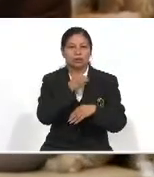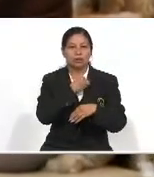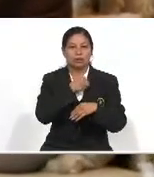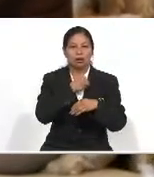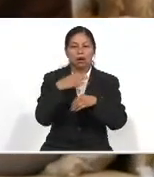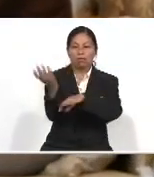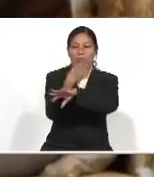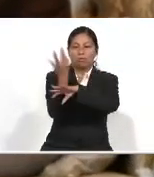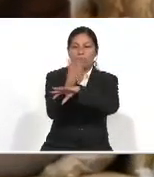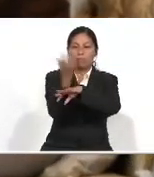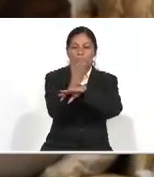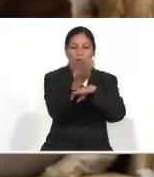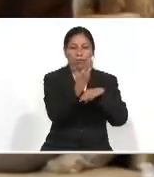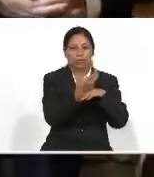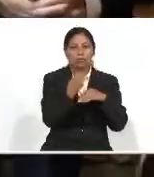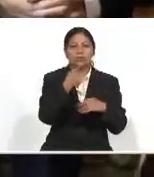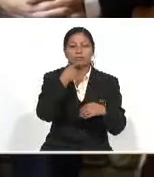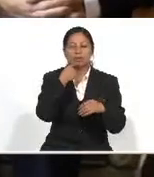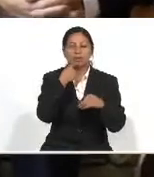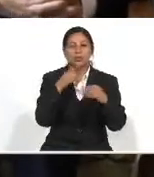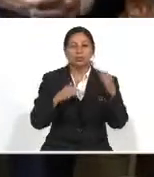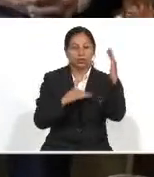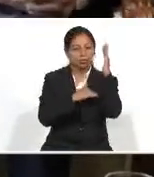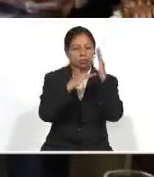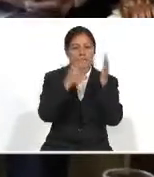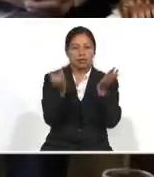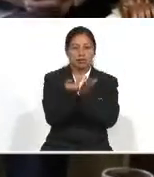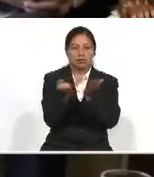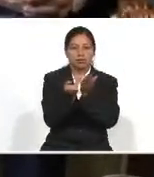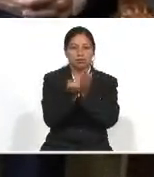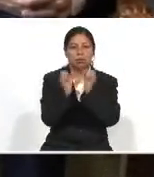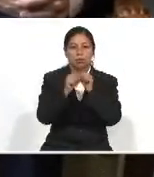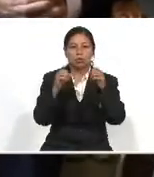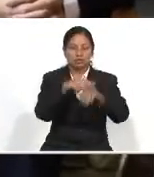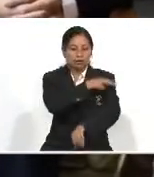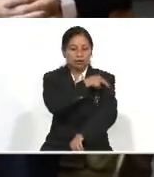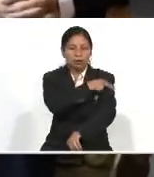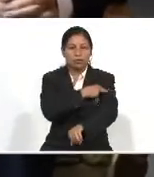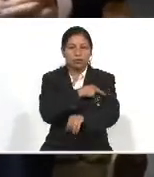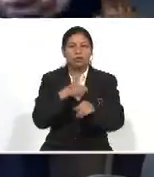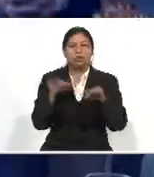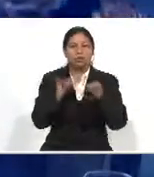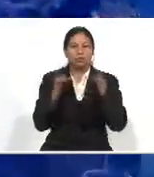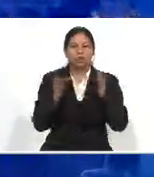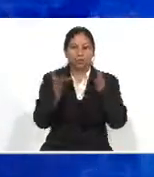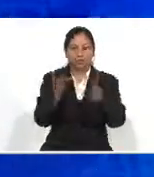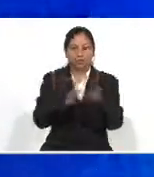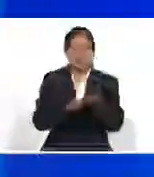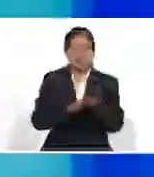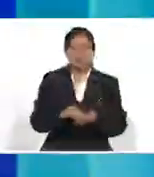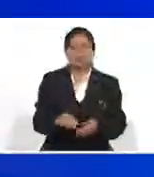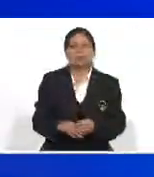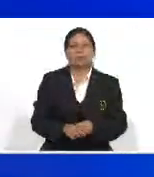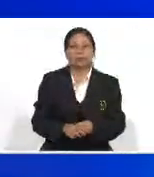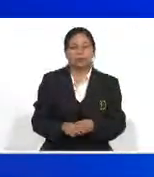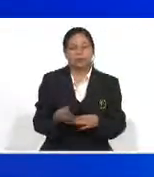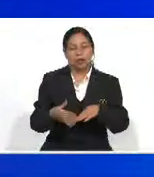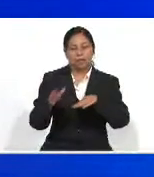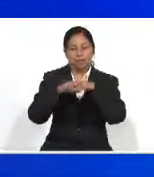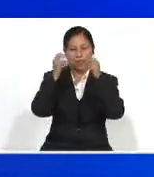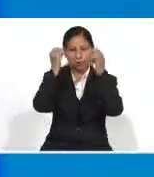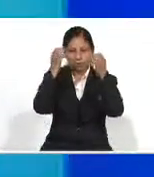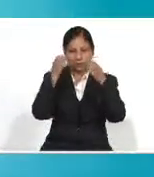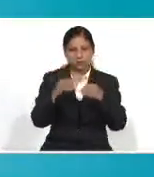ambulancias para Santa Ana Huista Así como en la construcción de escuelas Puestos de salud Y equipamiento de los mismos En más